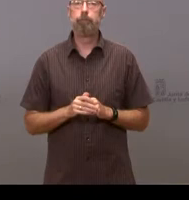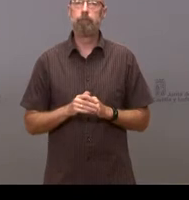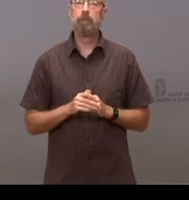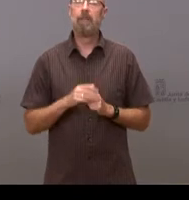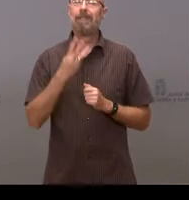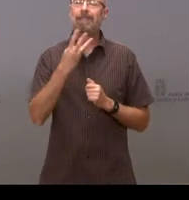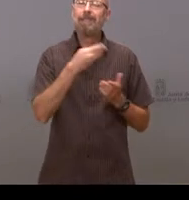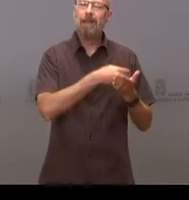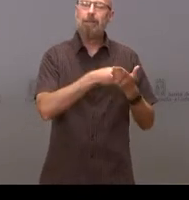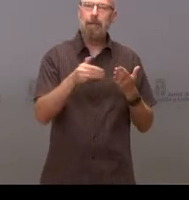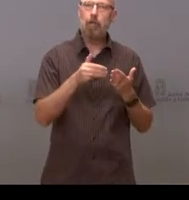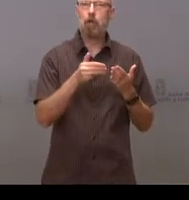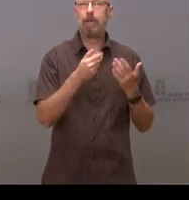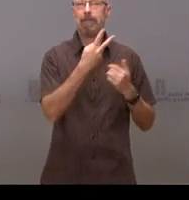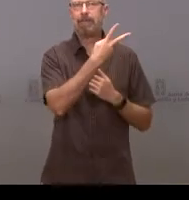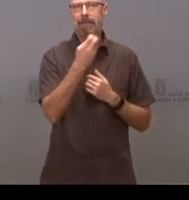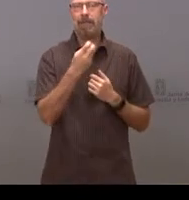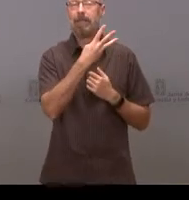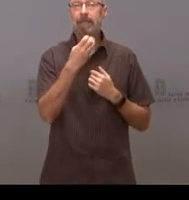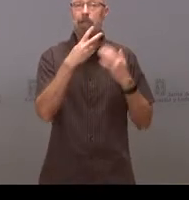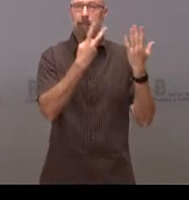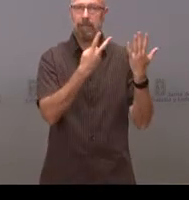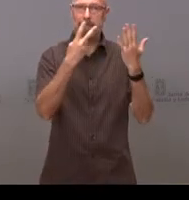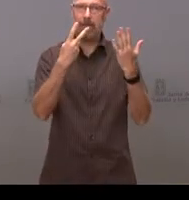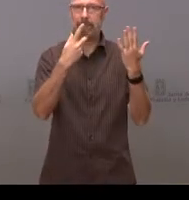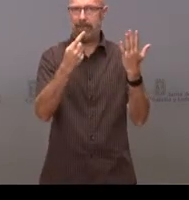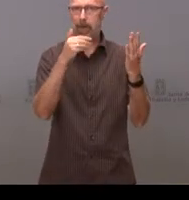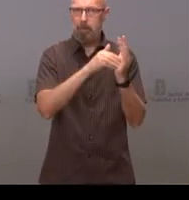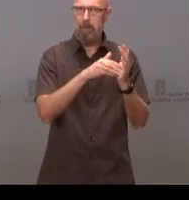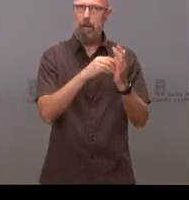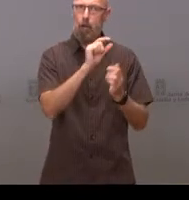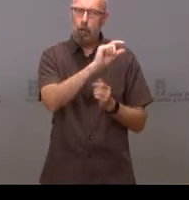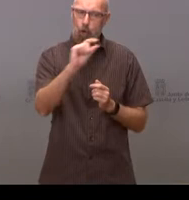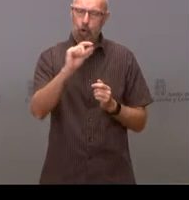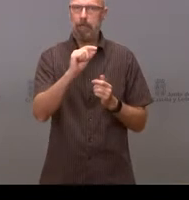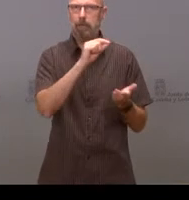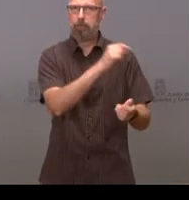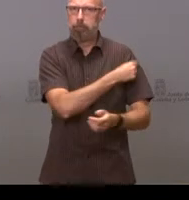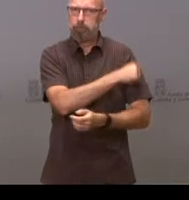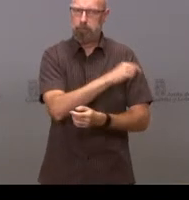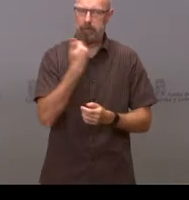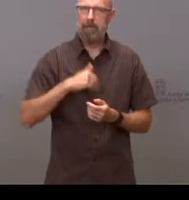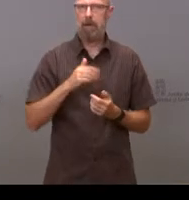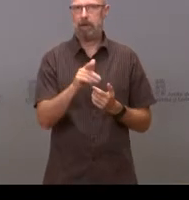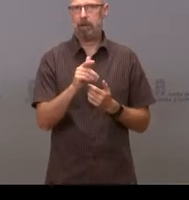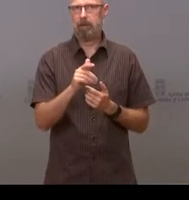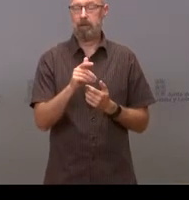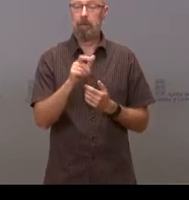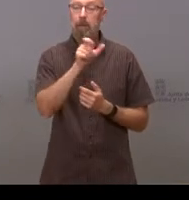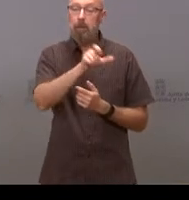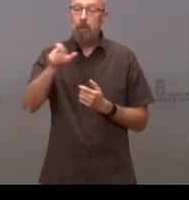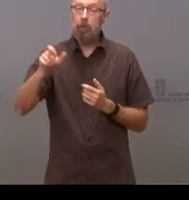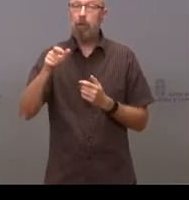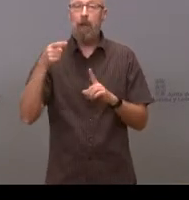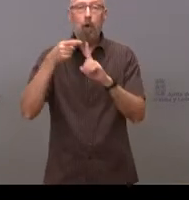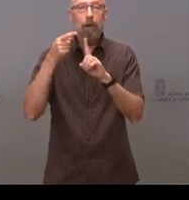.376.966 dosis y tenemos al 77% de la población diana vacunada.